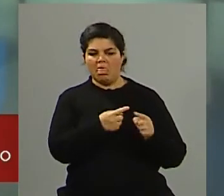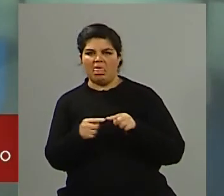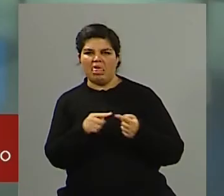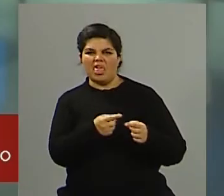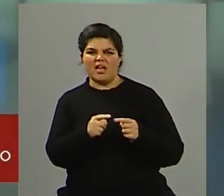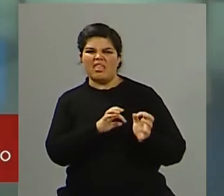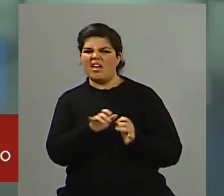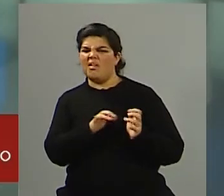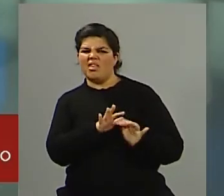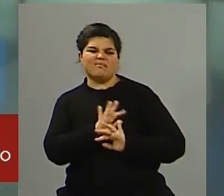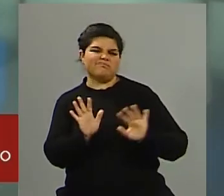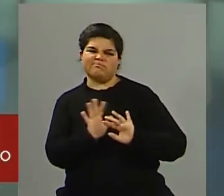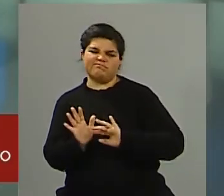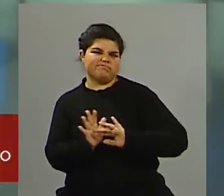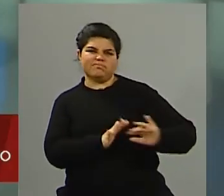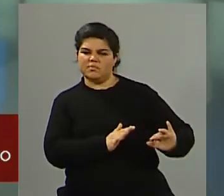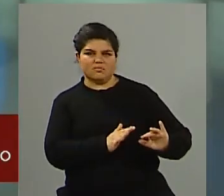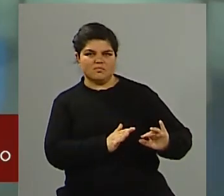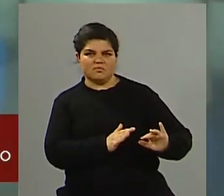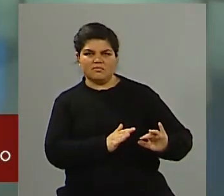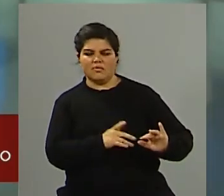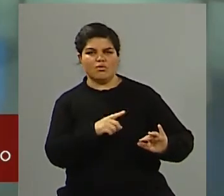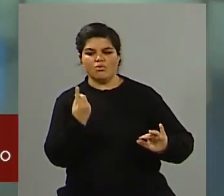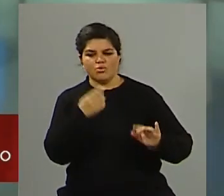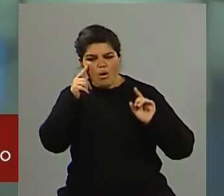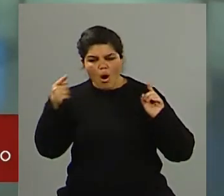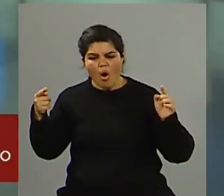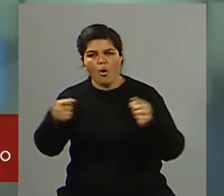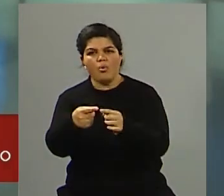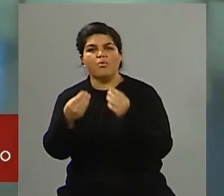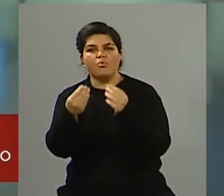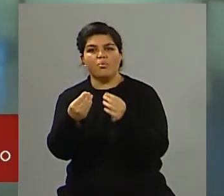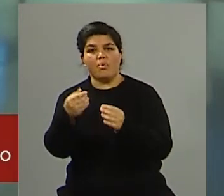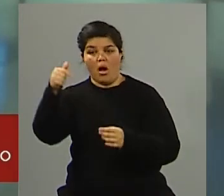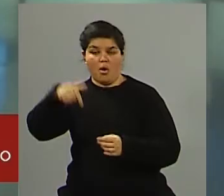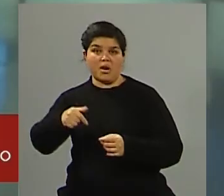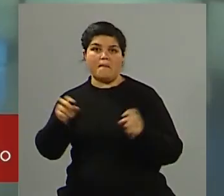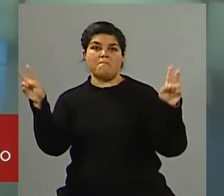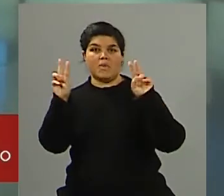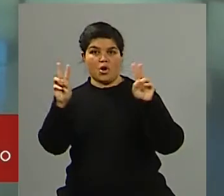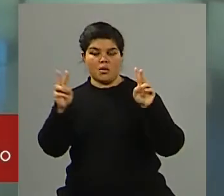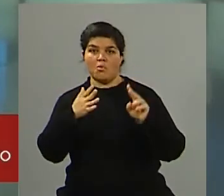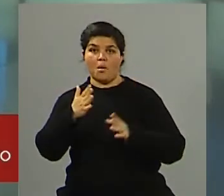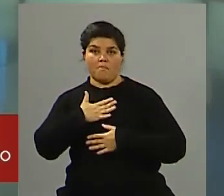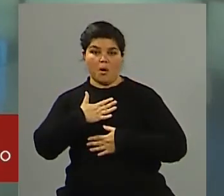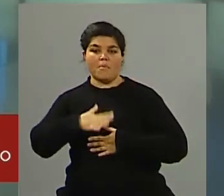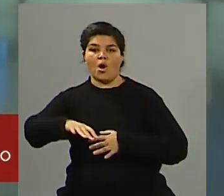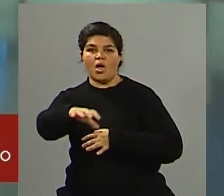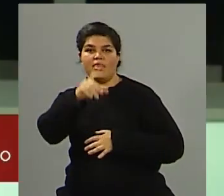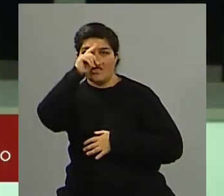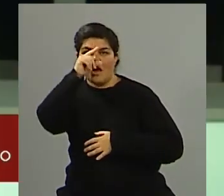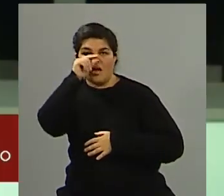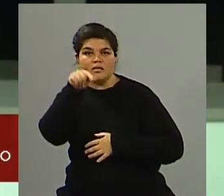nada tienen que ver con la realidad del vecino y la vecina, sino por el contrario, hoy día del peronismo yo creo que en mi departamento está llamado a